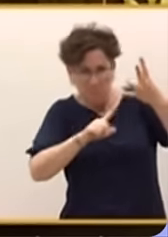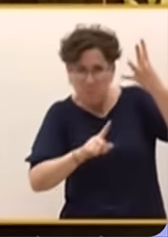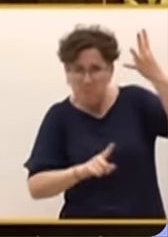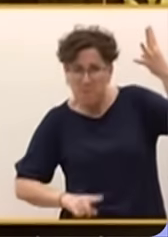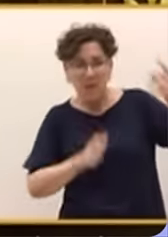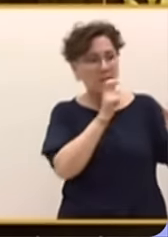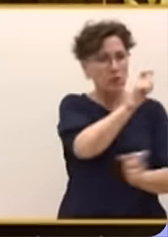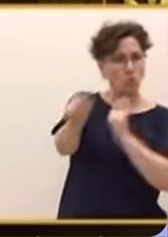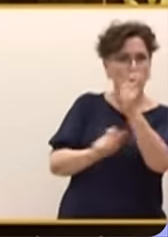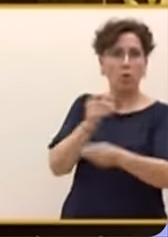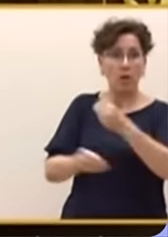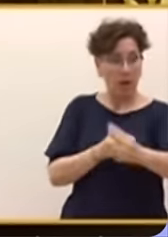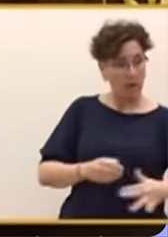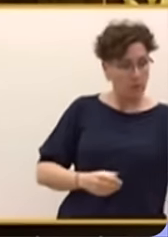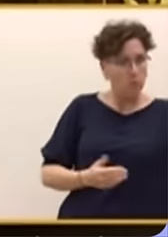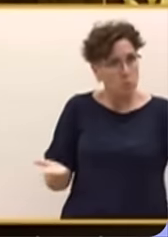de más.